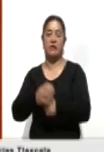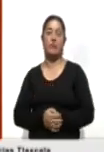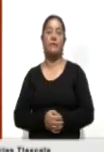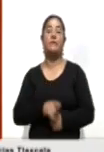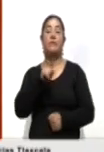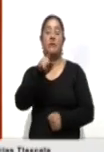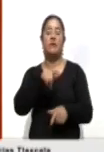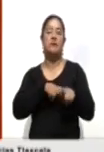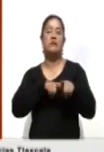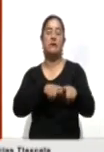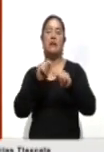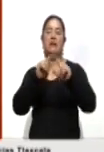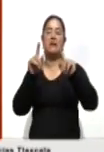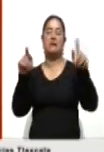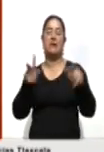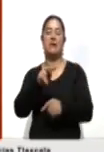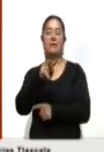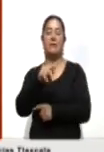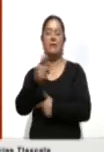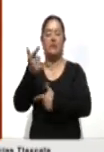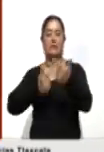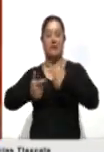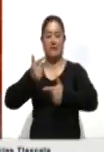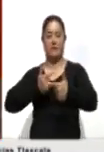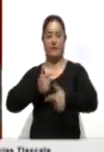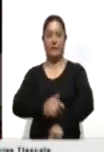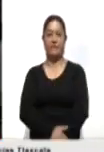por favor de la señal de Tlaxcala Televisión. Regresamos.